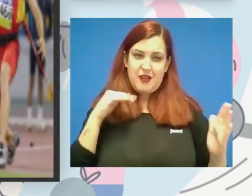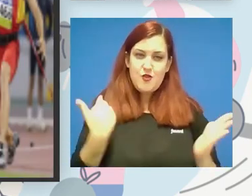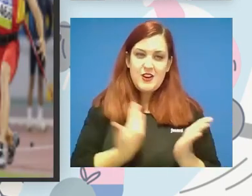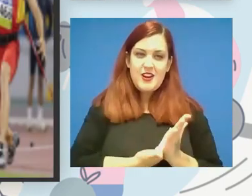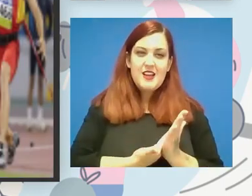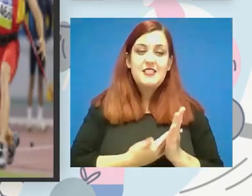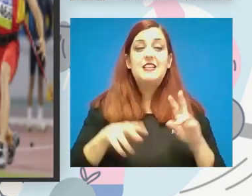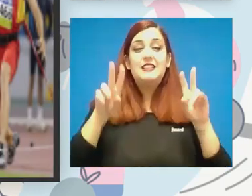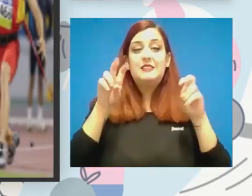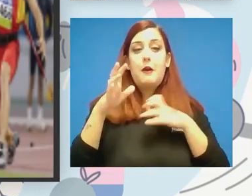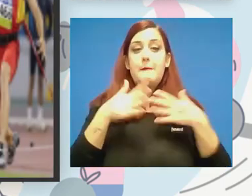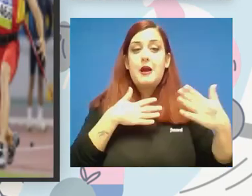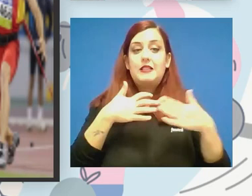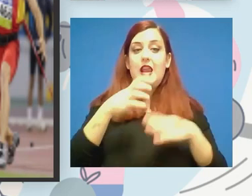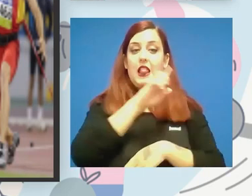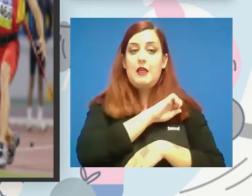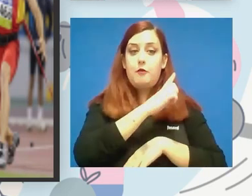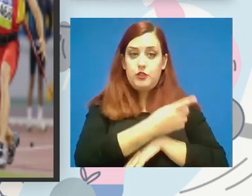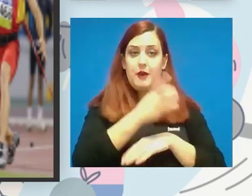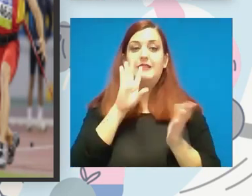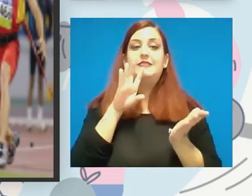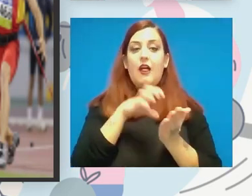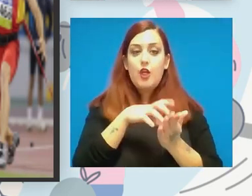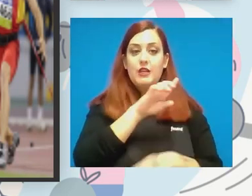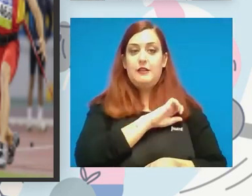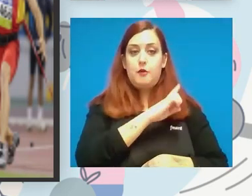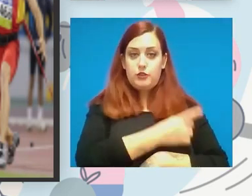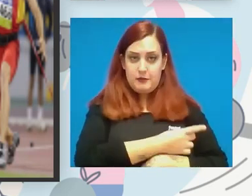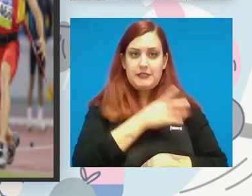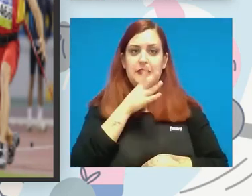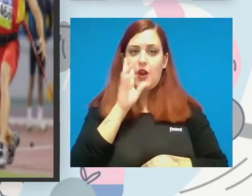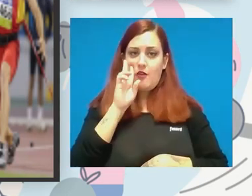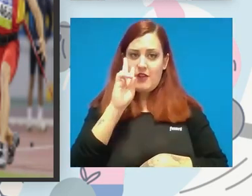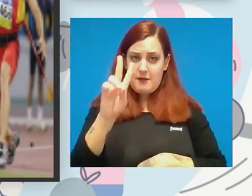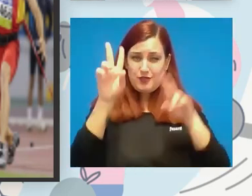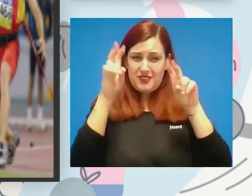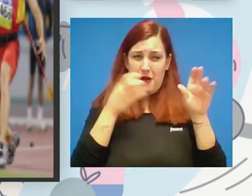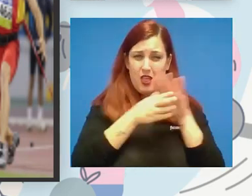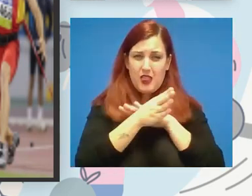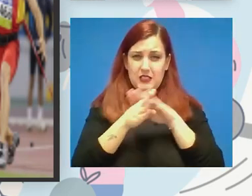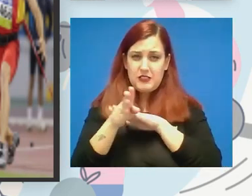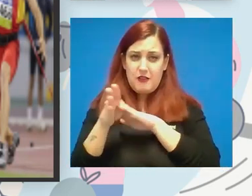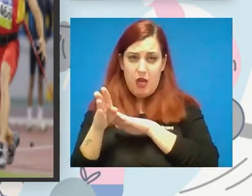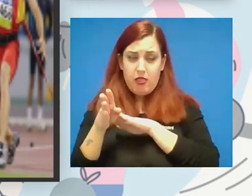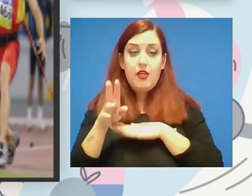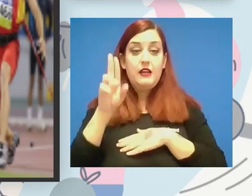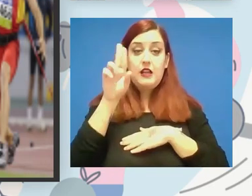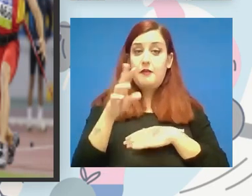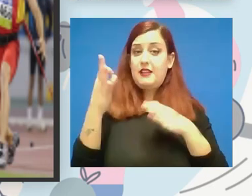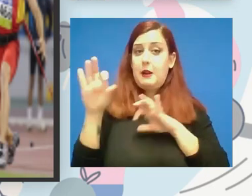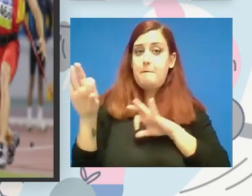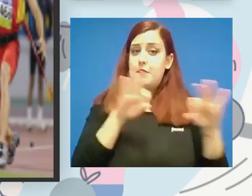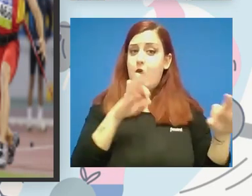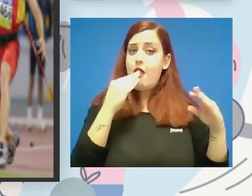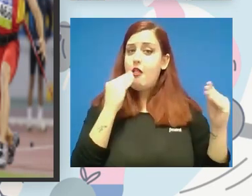el material deportivo instalaciones deportivas ahora lo veremos a nivel de accesibilidad y que estén lo mejor preparadas para